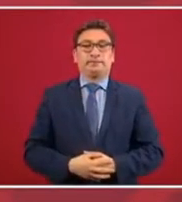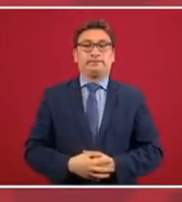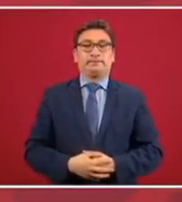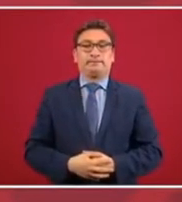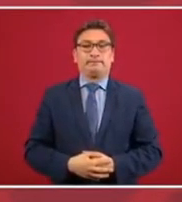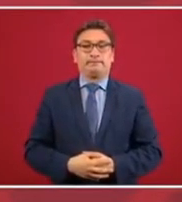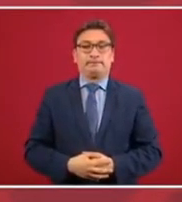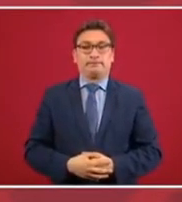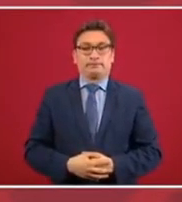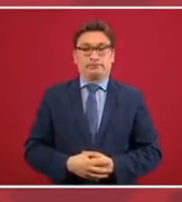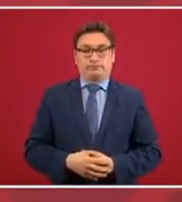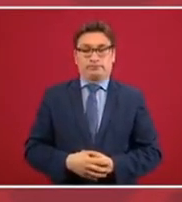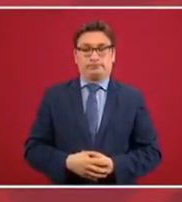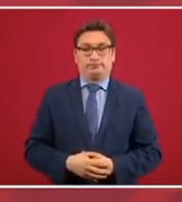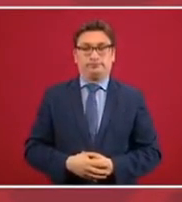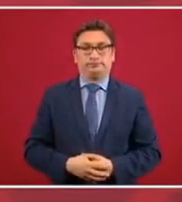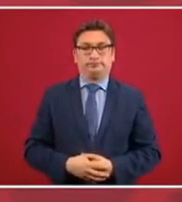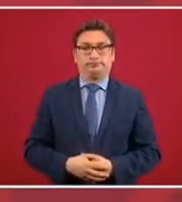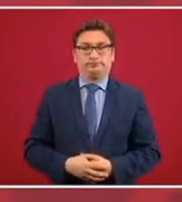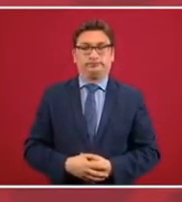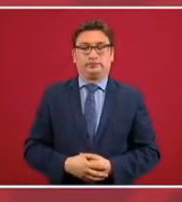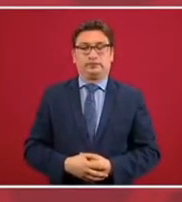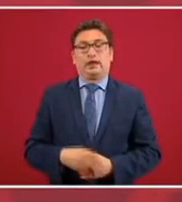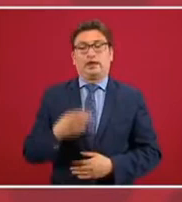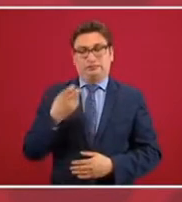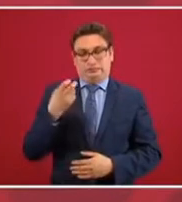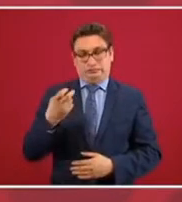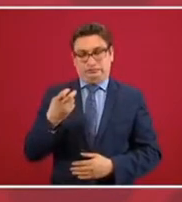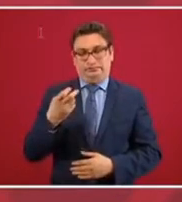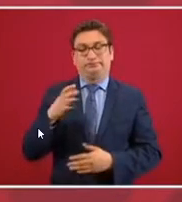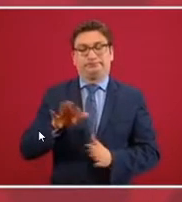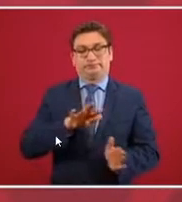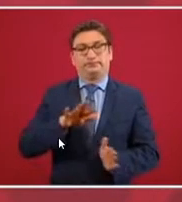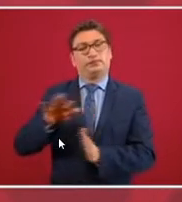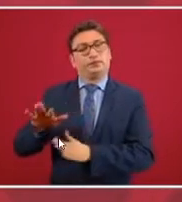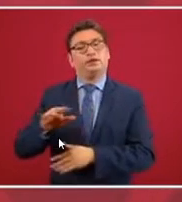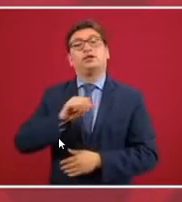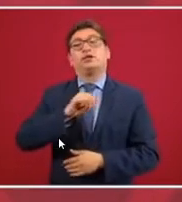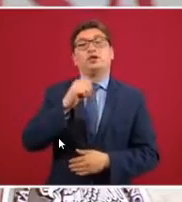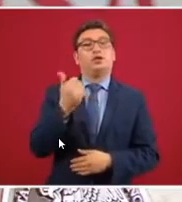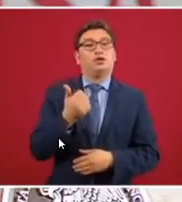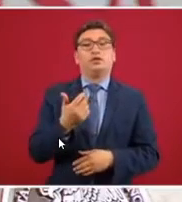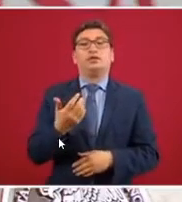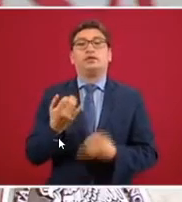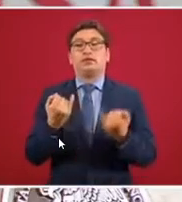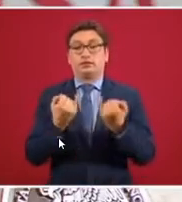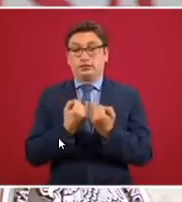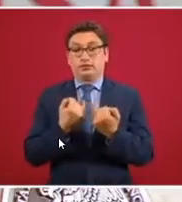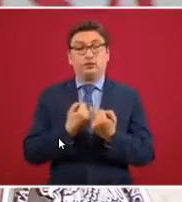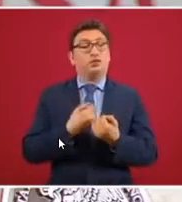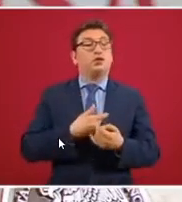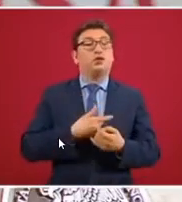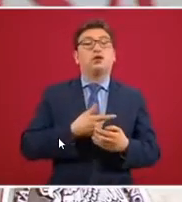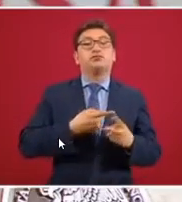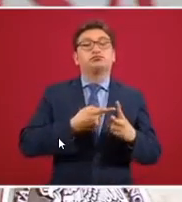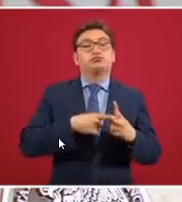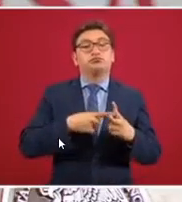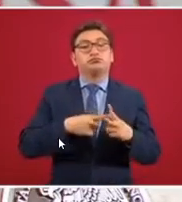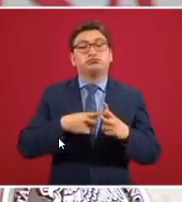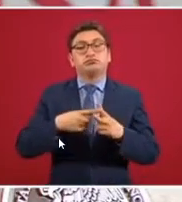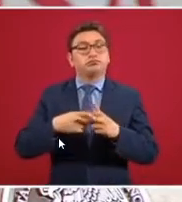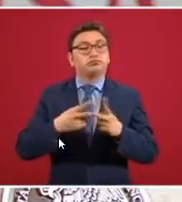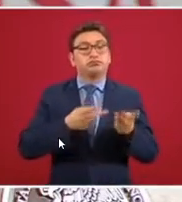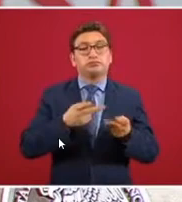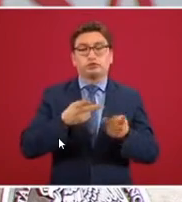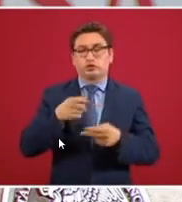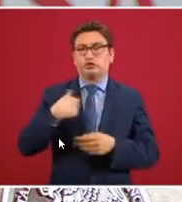Eso por un lado. Además, ya se está levantando el censo. Yo